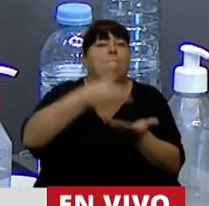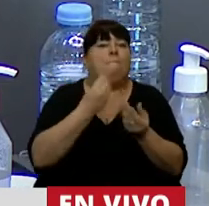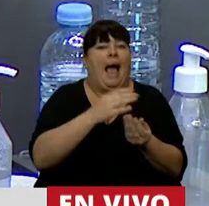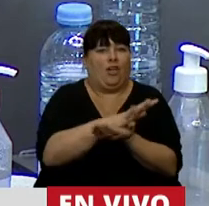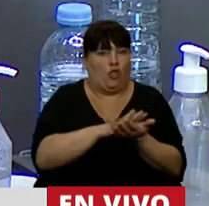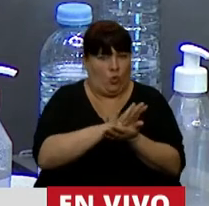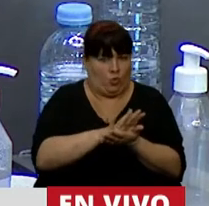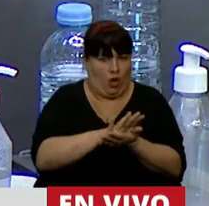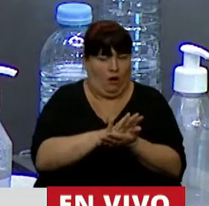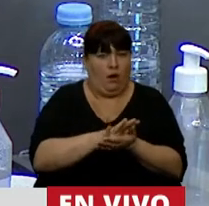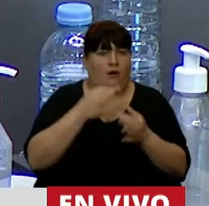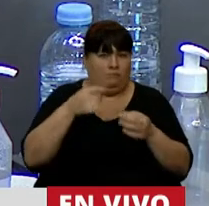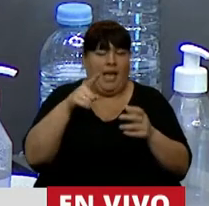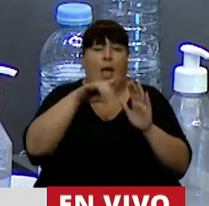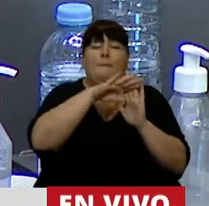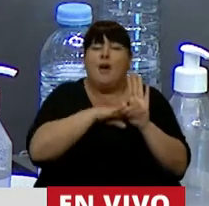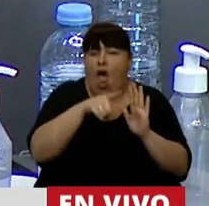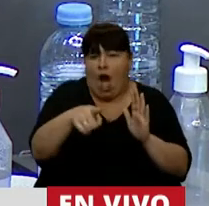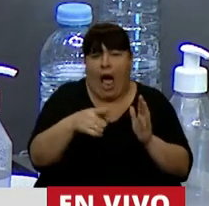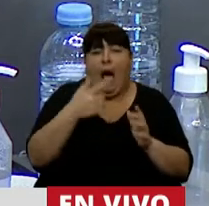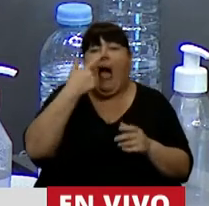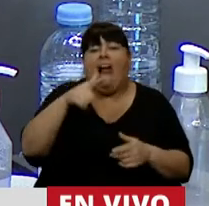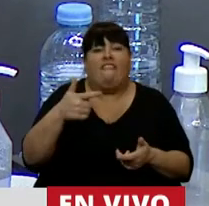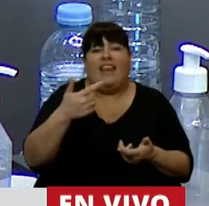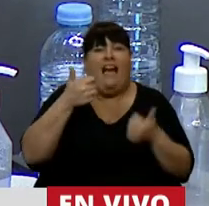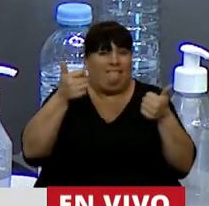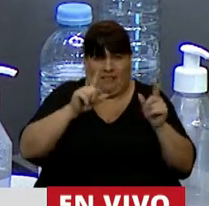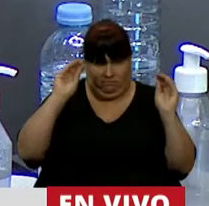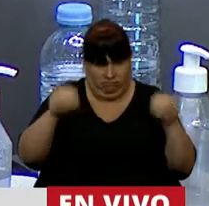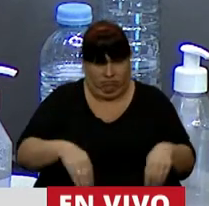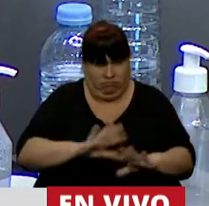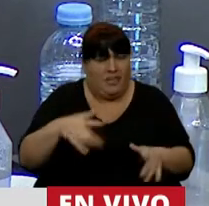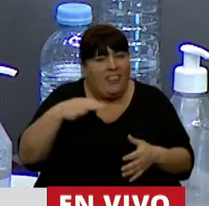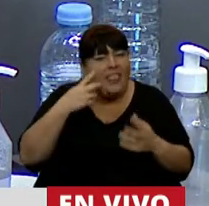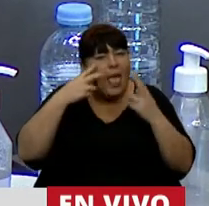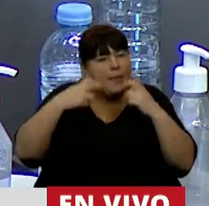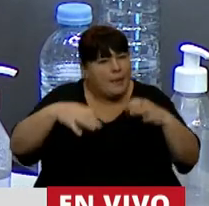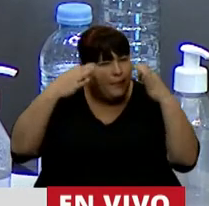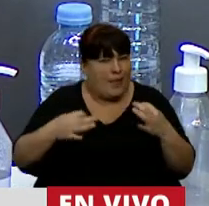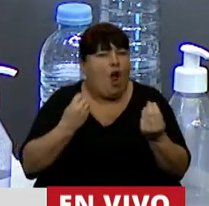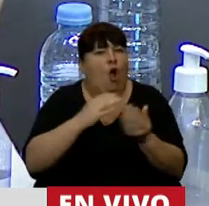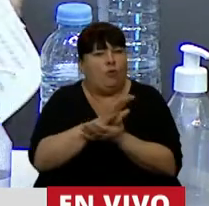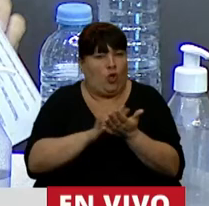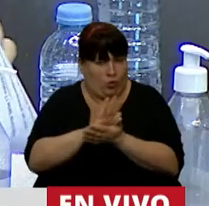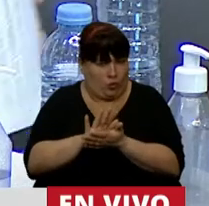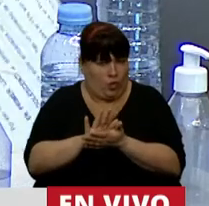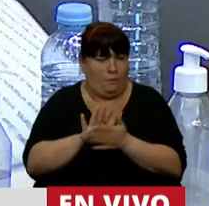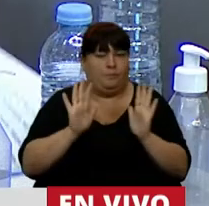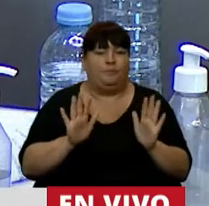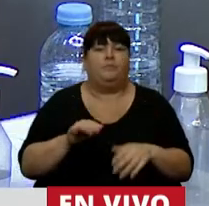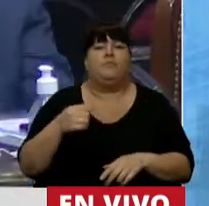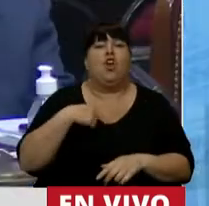frente. Evidentemente, es un programa que no ha dado resultados felices y algo que hay que revisar. Ahora bien,